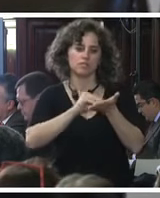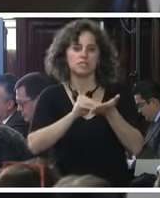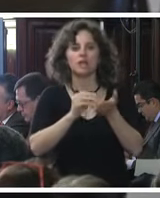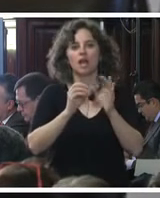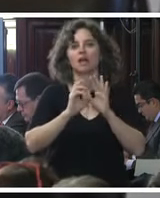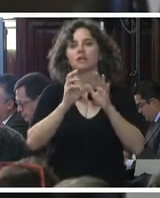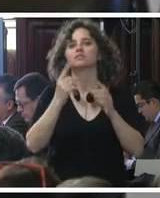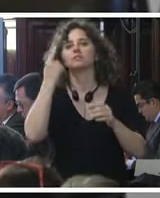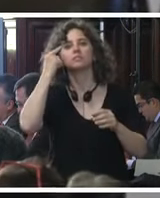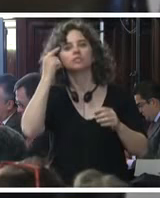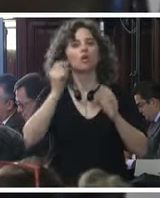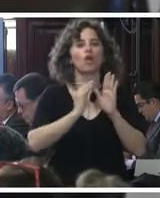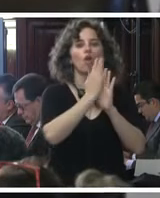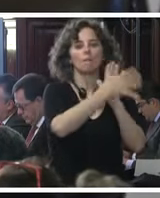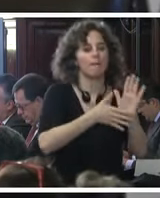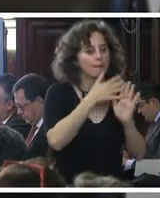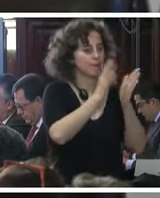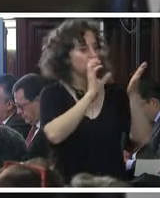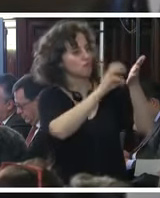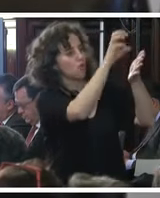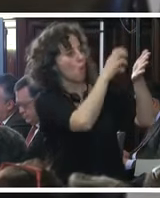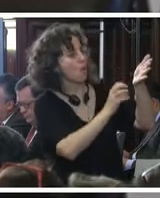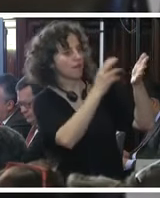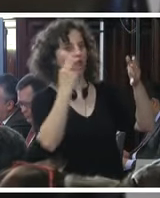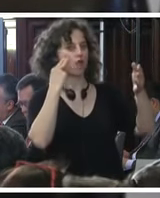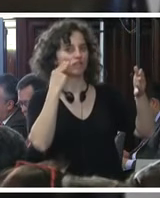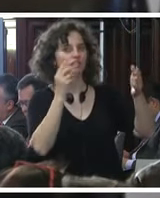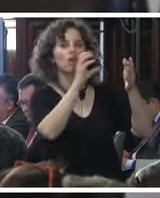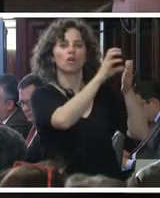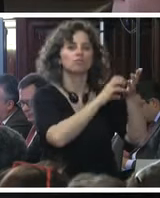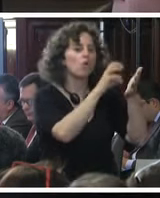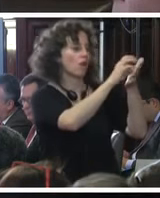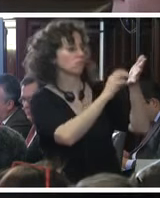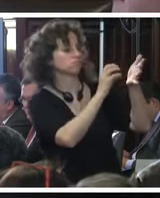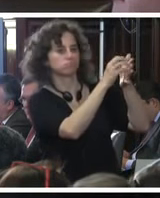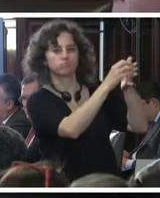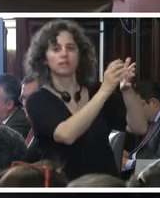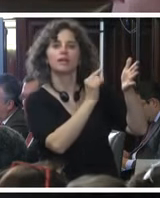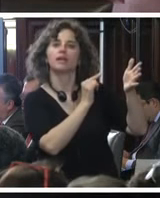configurar un mapa sobre todo de la zona de conflicto de la zona de Guerrero que es una de las más